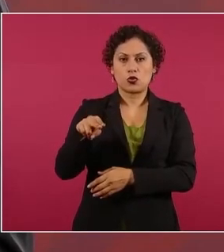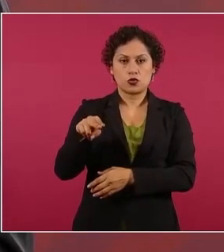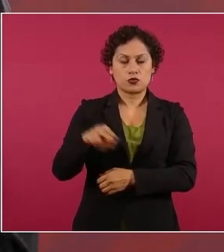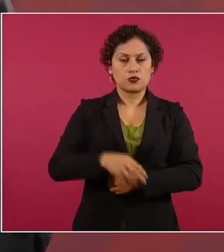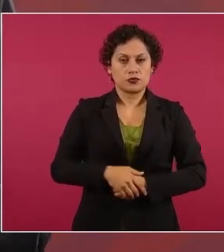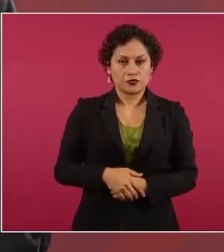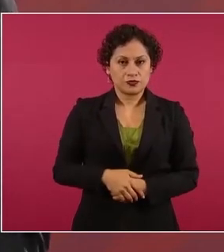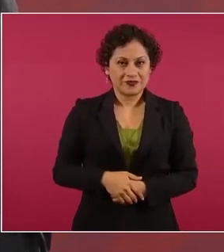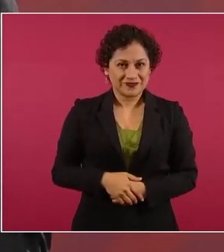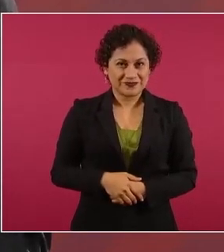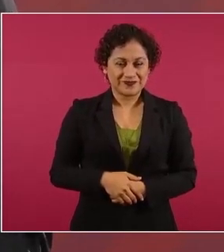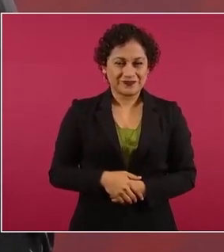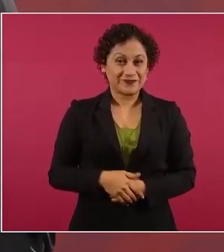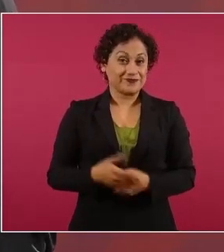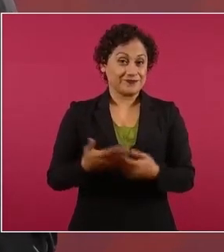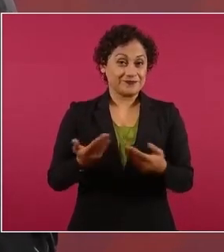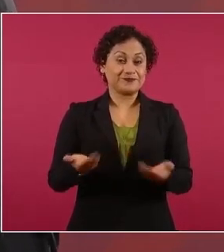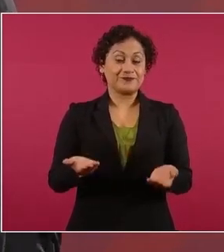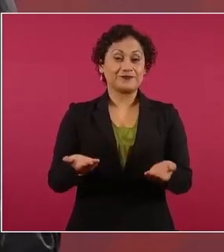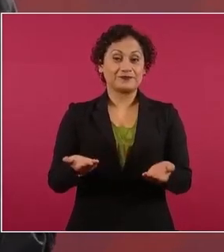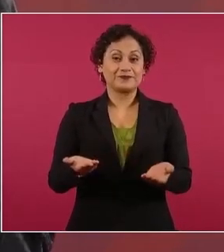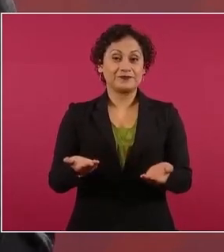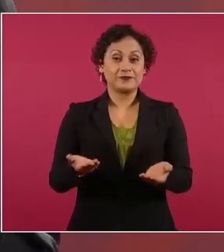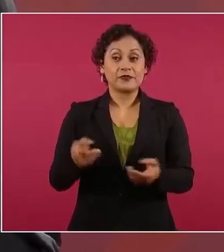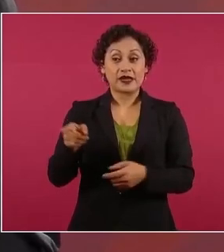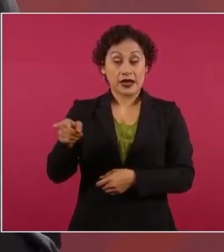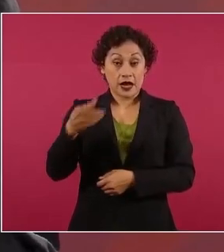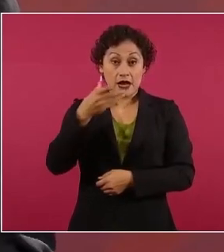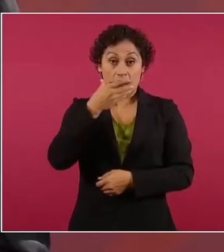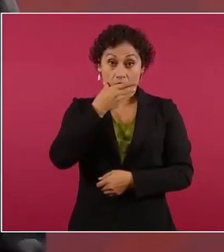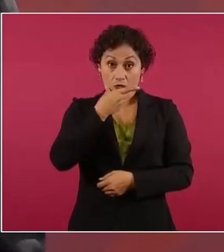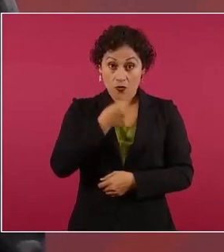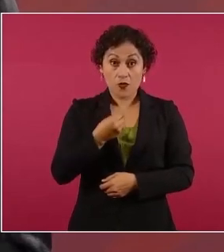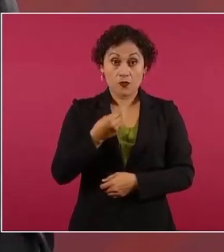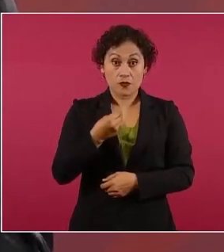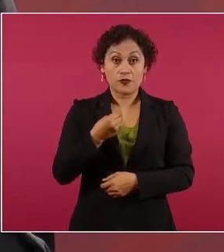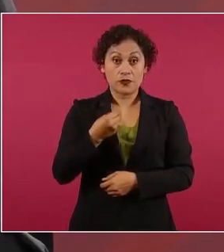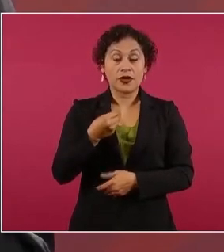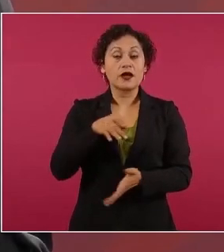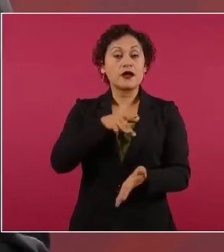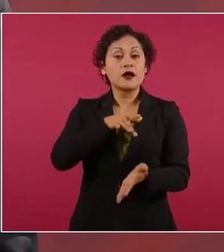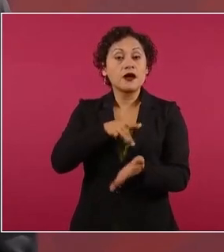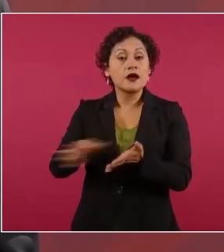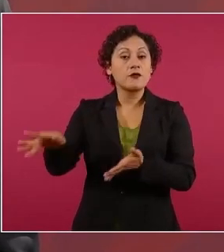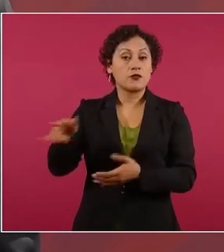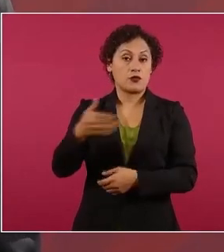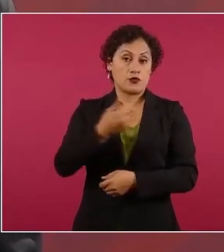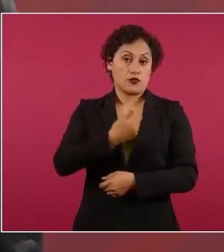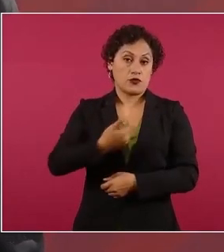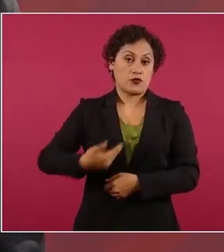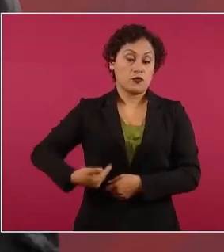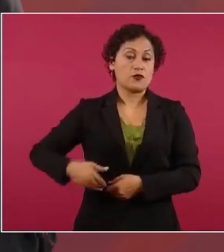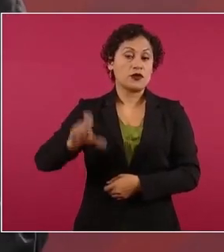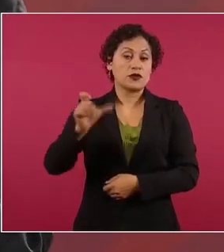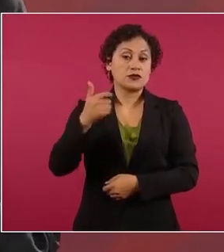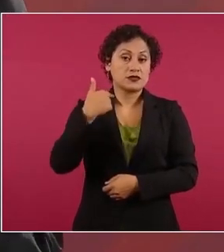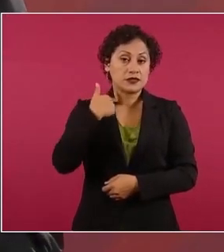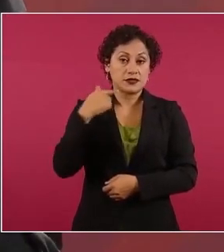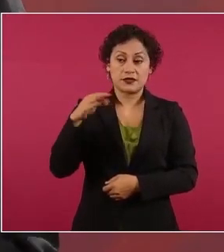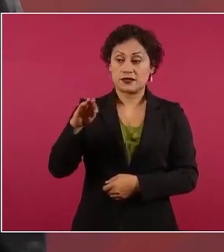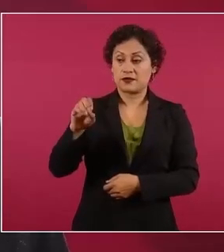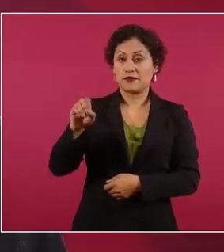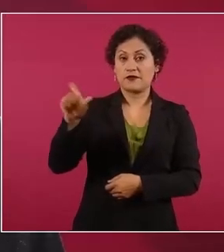entonces apoyó a Fox en su